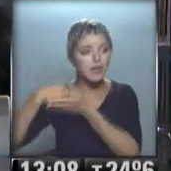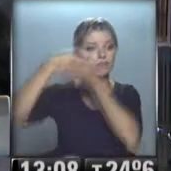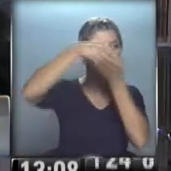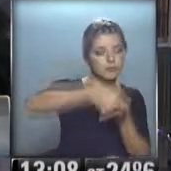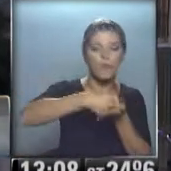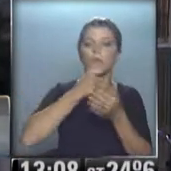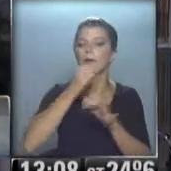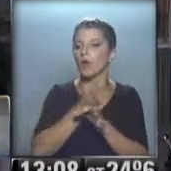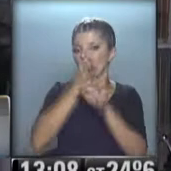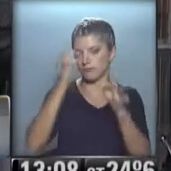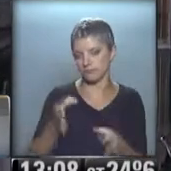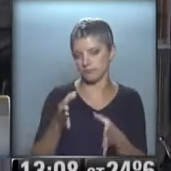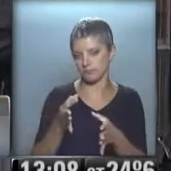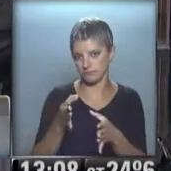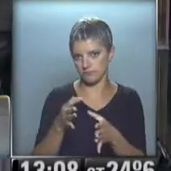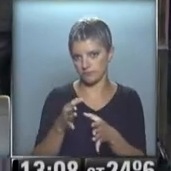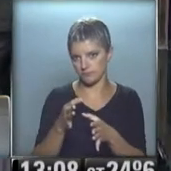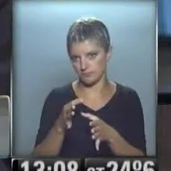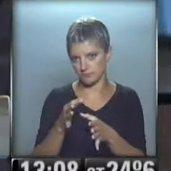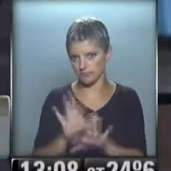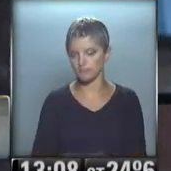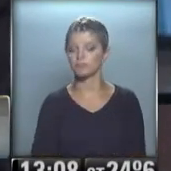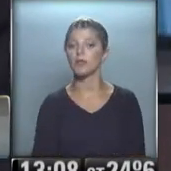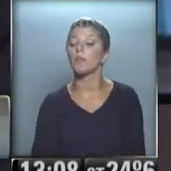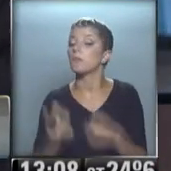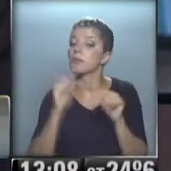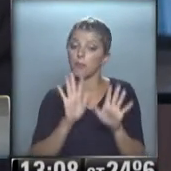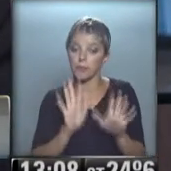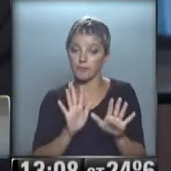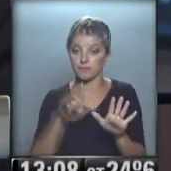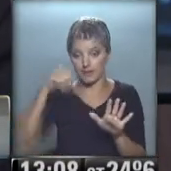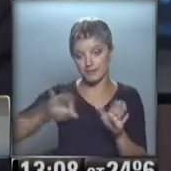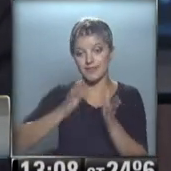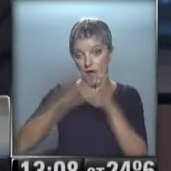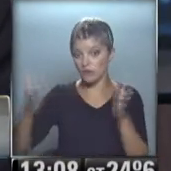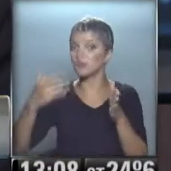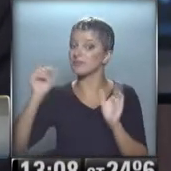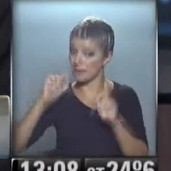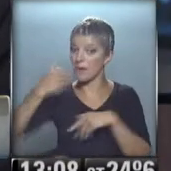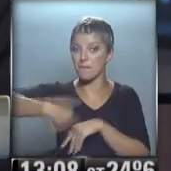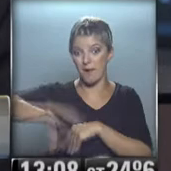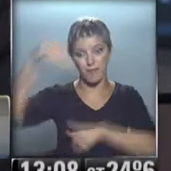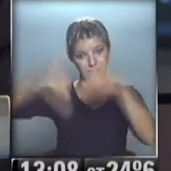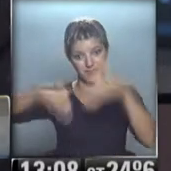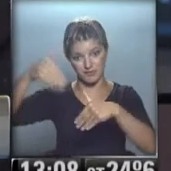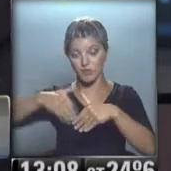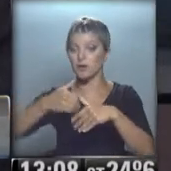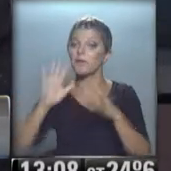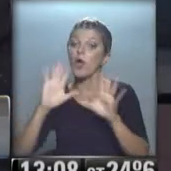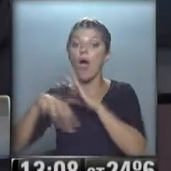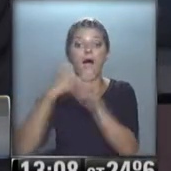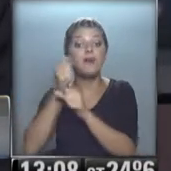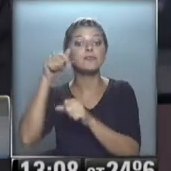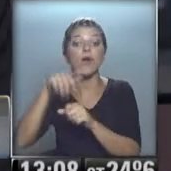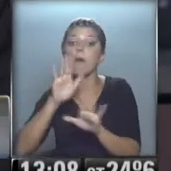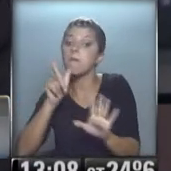al gasto público en esta situación pero bueno un año electoral fundamentalmente y por ahora Dilma parece